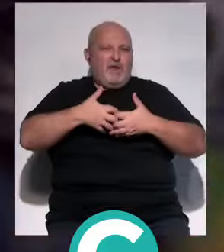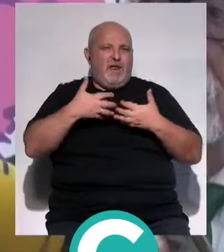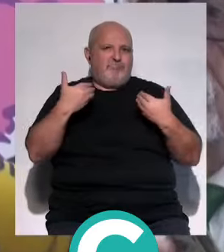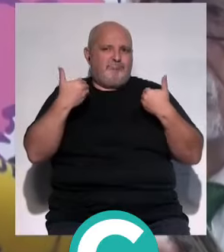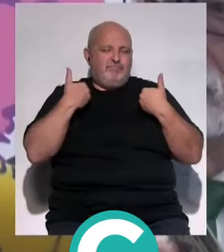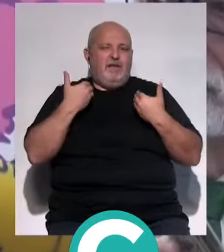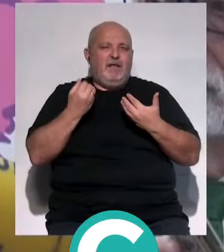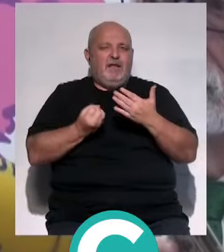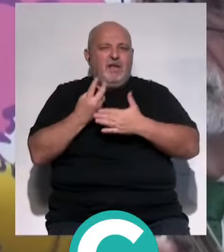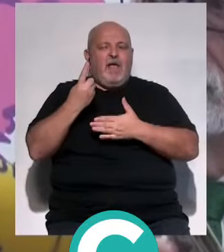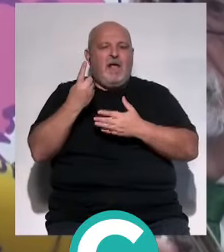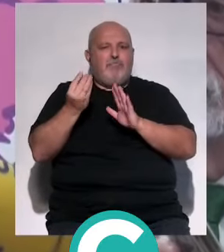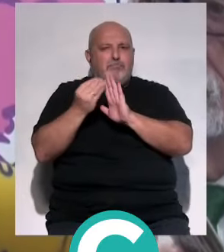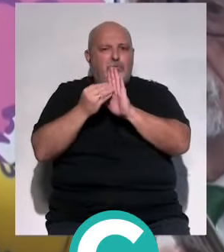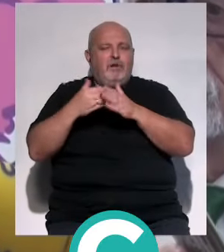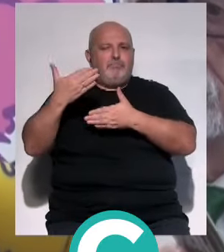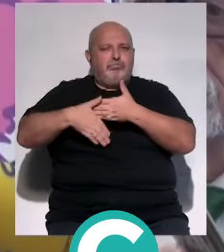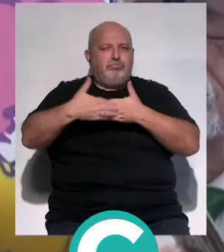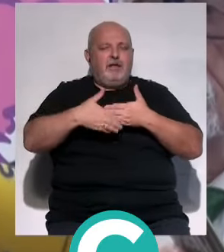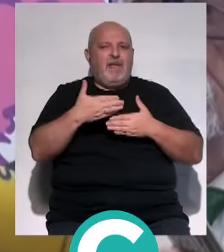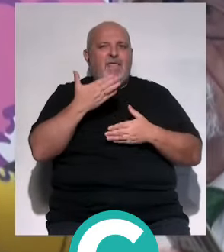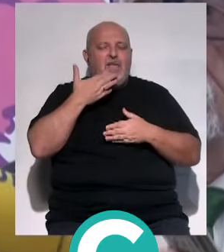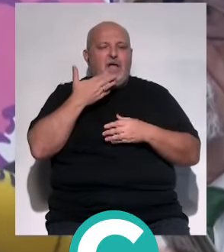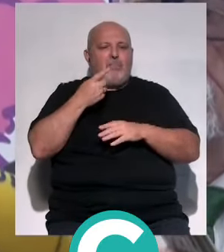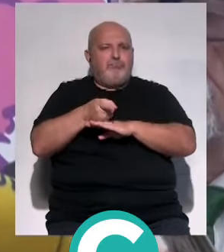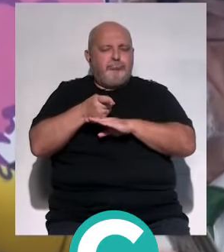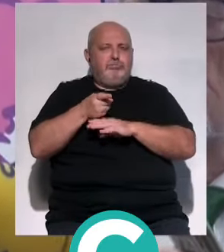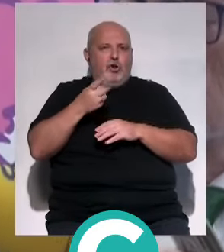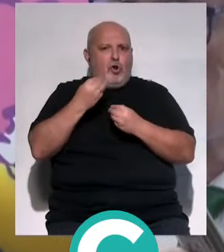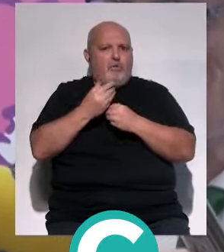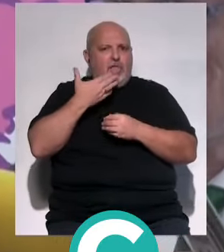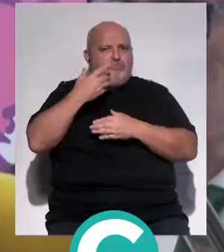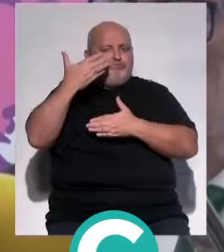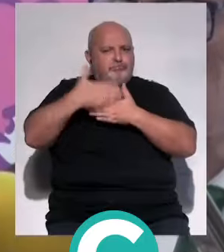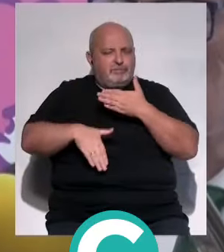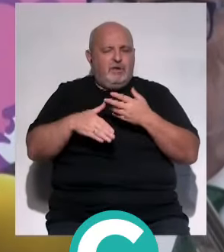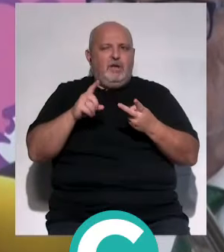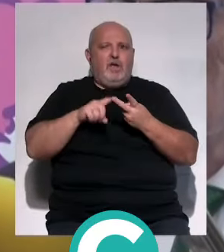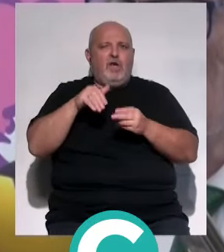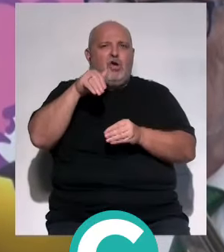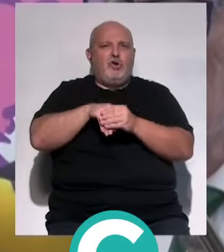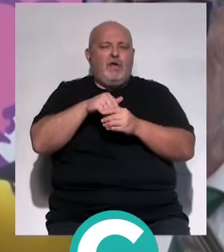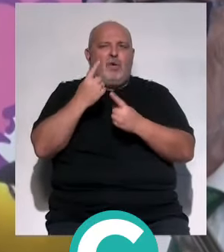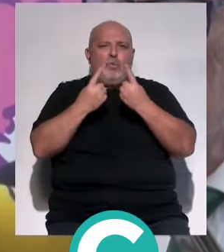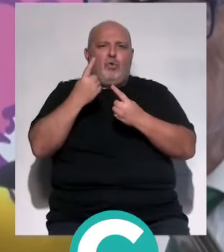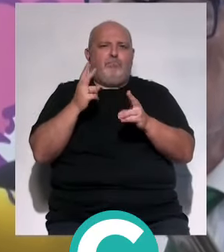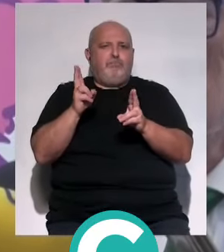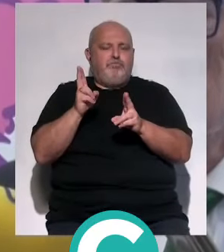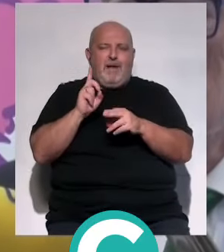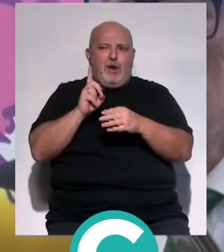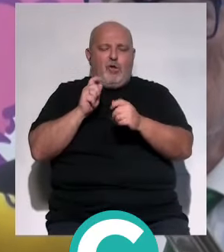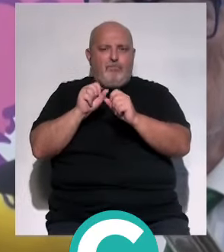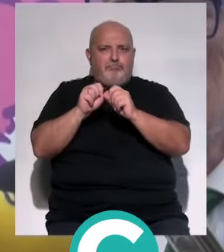que introduzca restricciones, que la verificación de la edad sea real, que se segmenten determinados contenidos que no deben llegar a nuestros